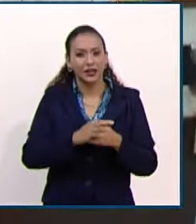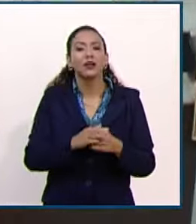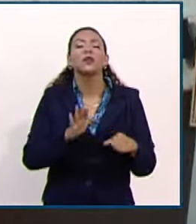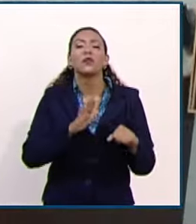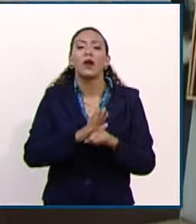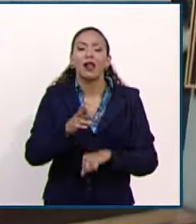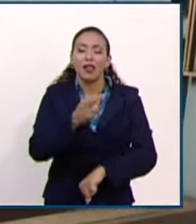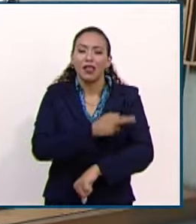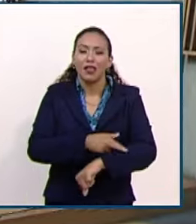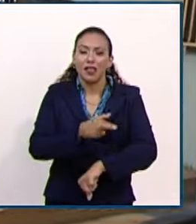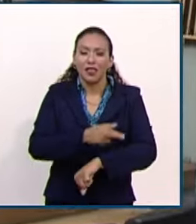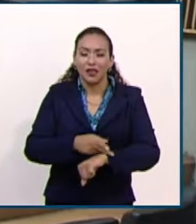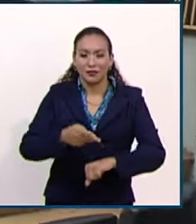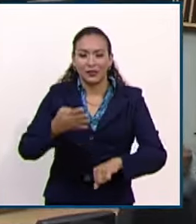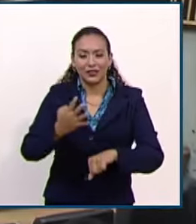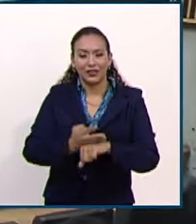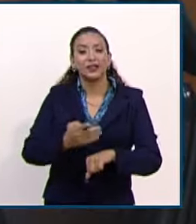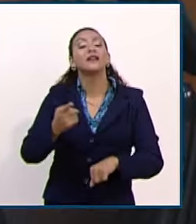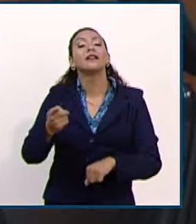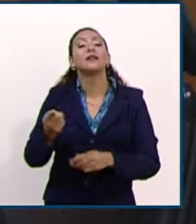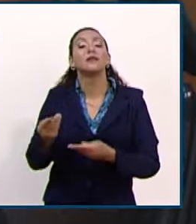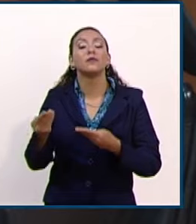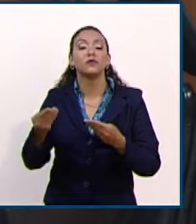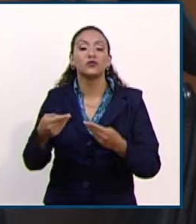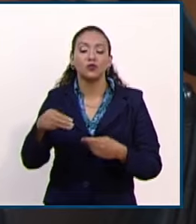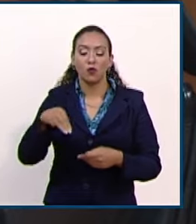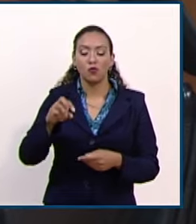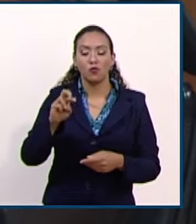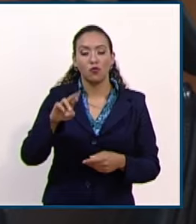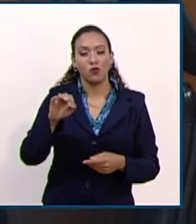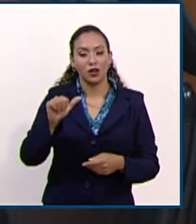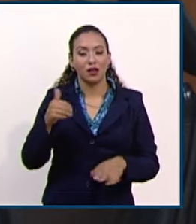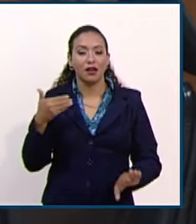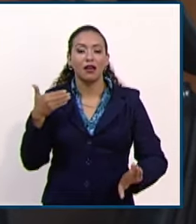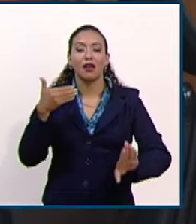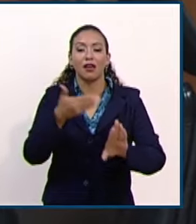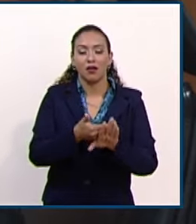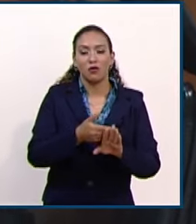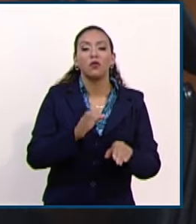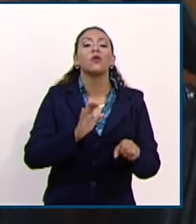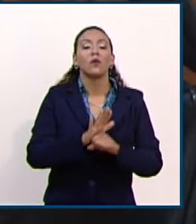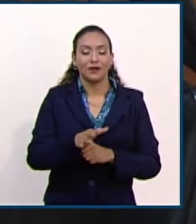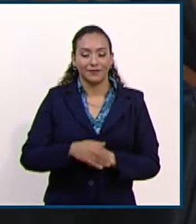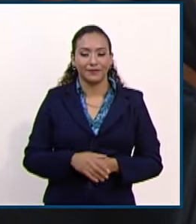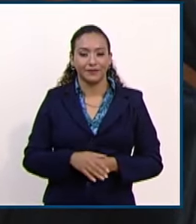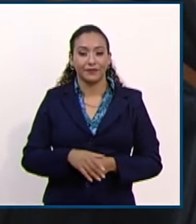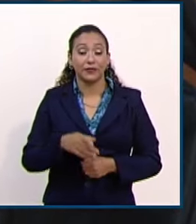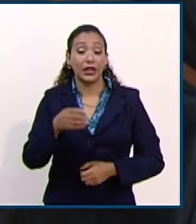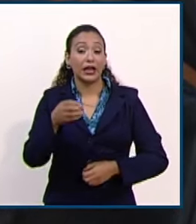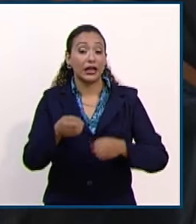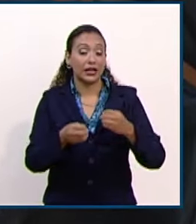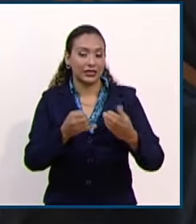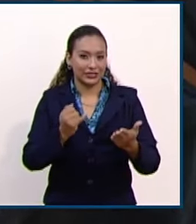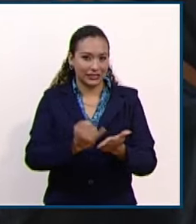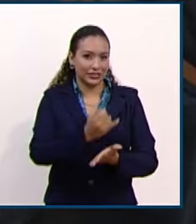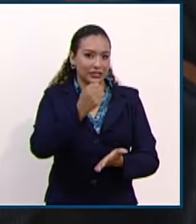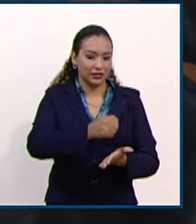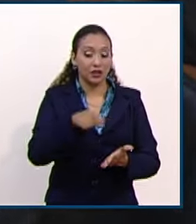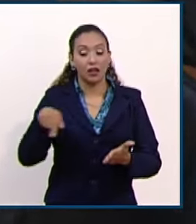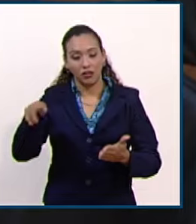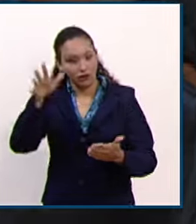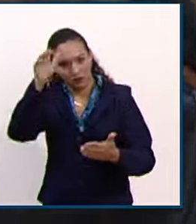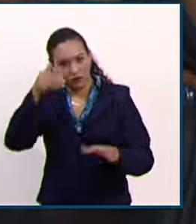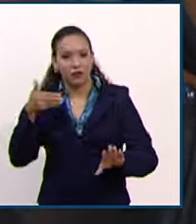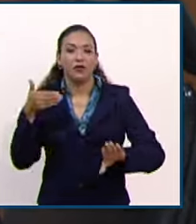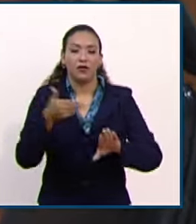procedimiento especial sancionador que interpuso Morena. Esto en contra de la sentencia de la Sala Regional Especializada que